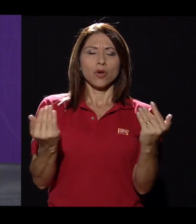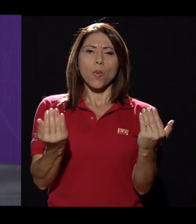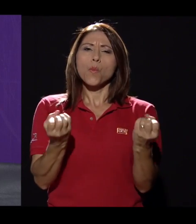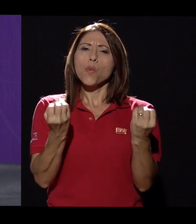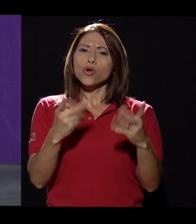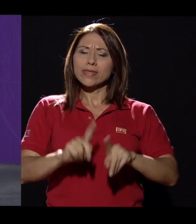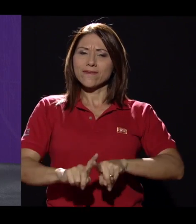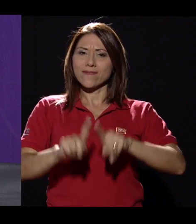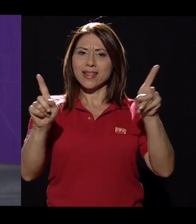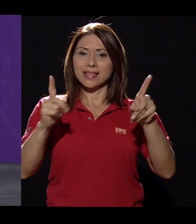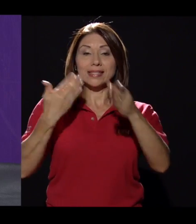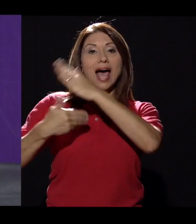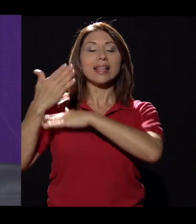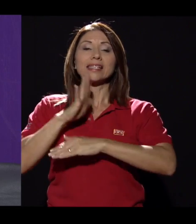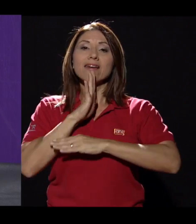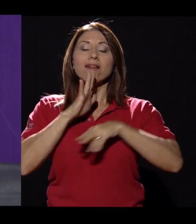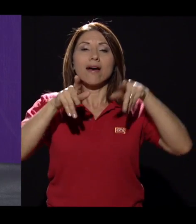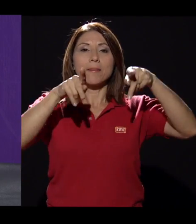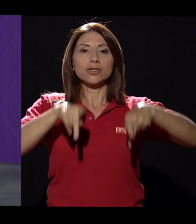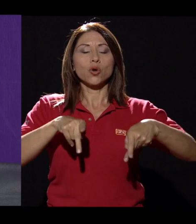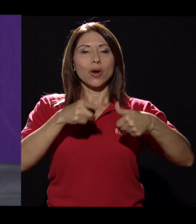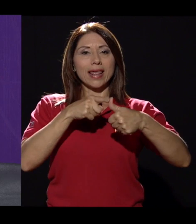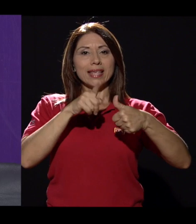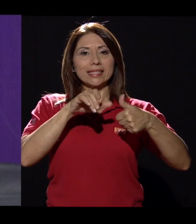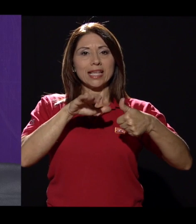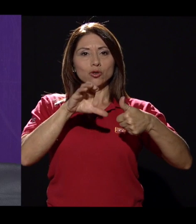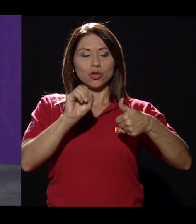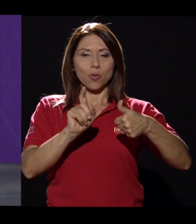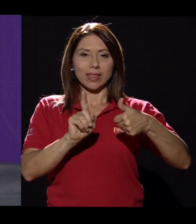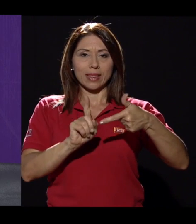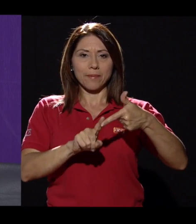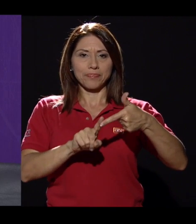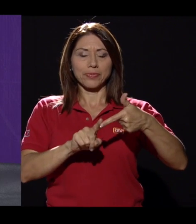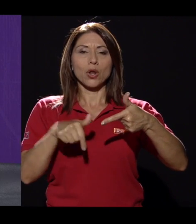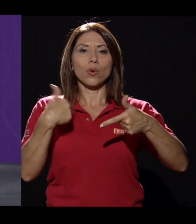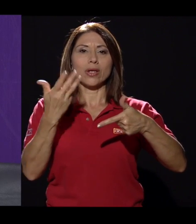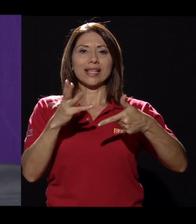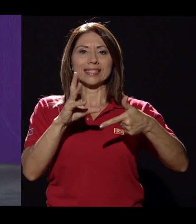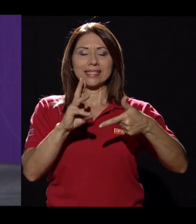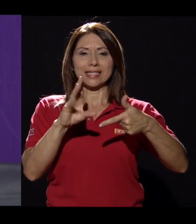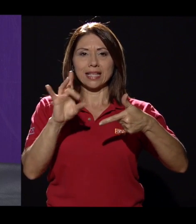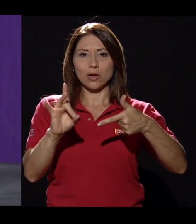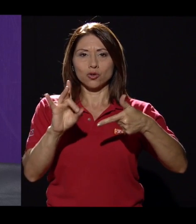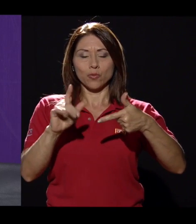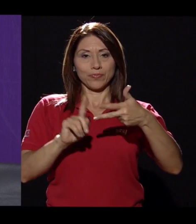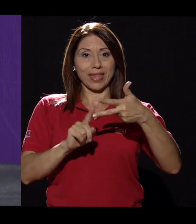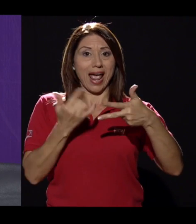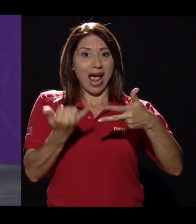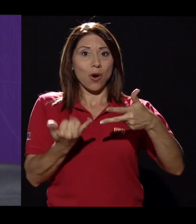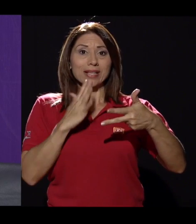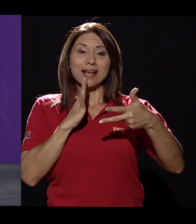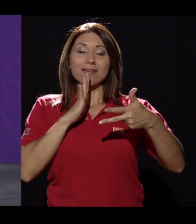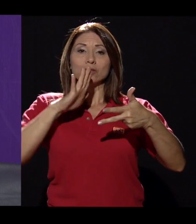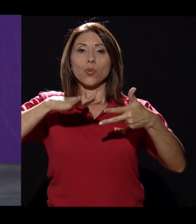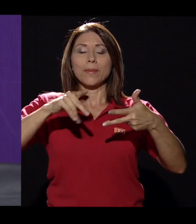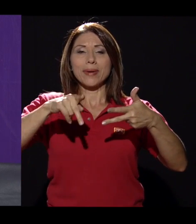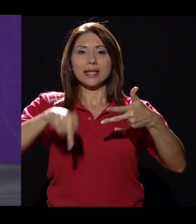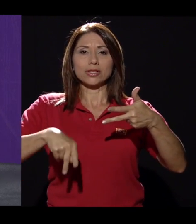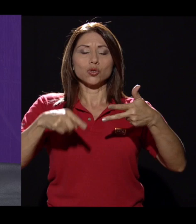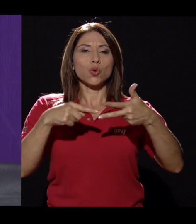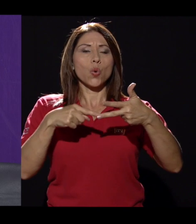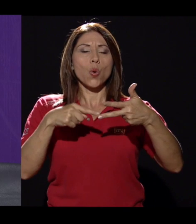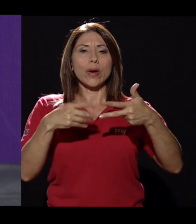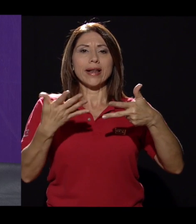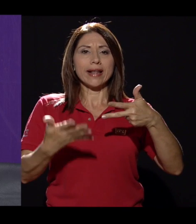diferentes porque antes se hablaba de una persona de 150, luego se hablaba de una de 68 y ahora está el